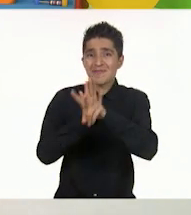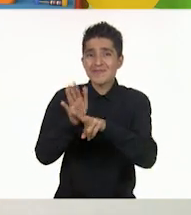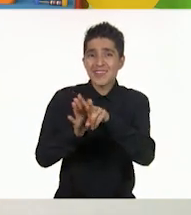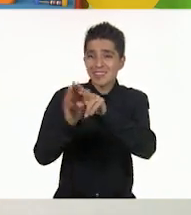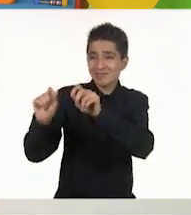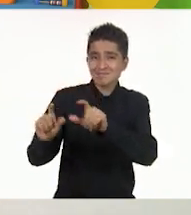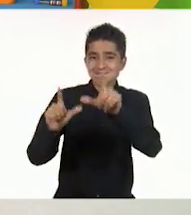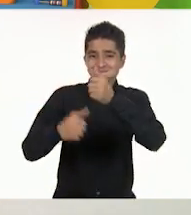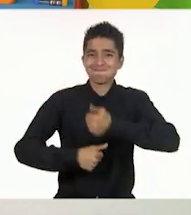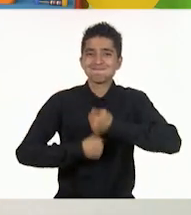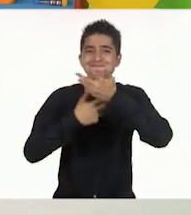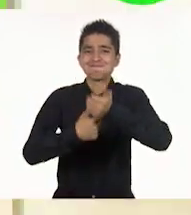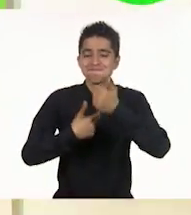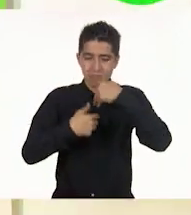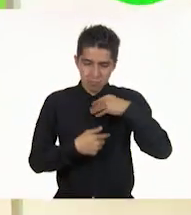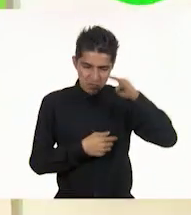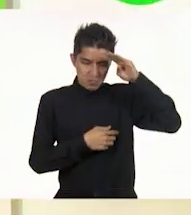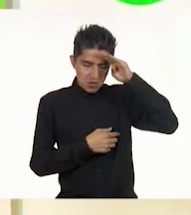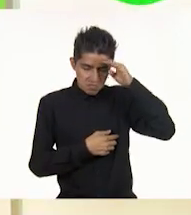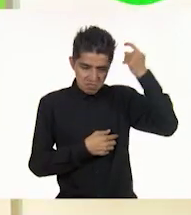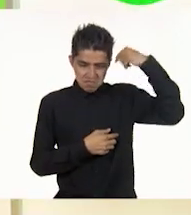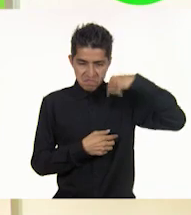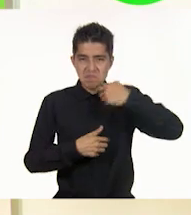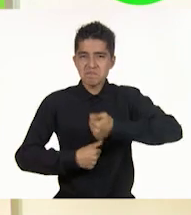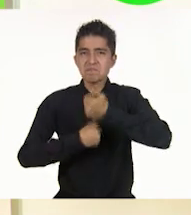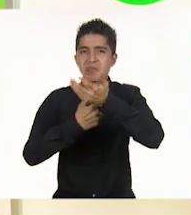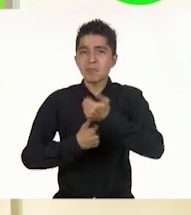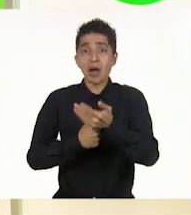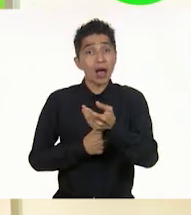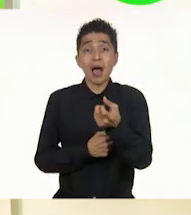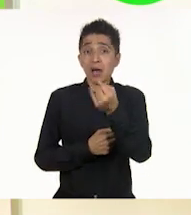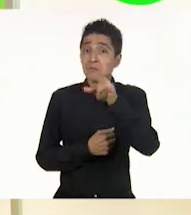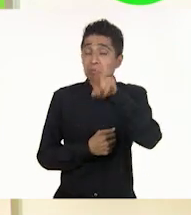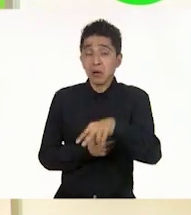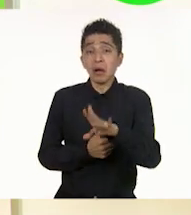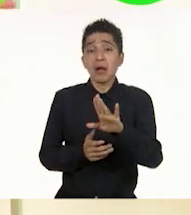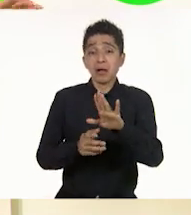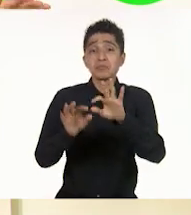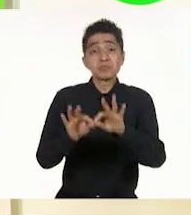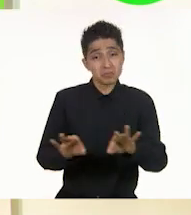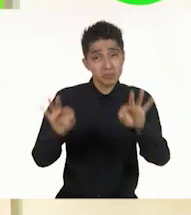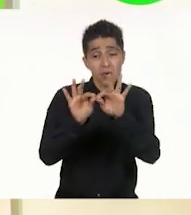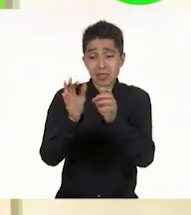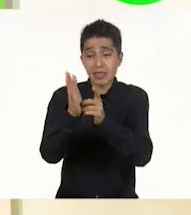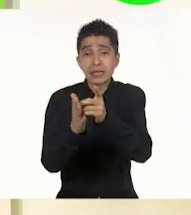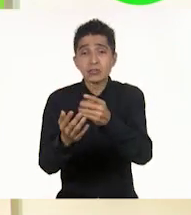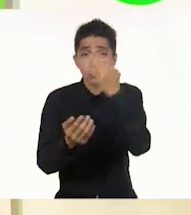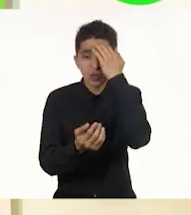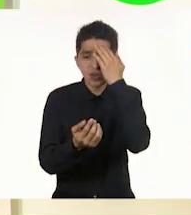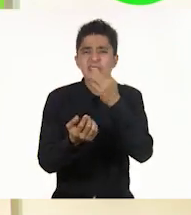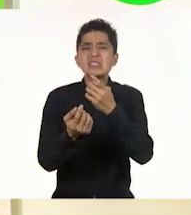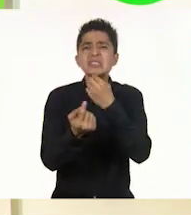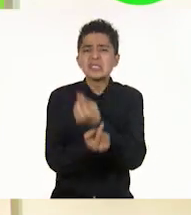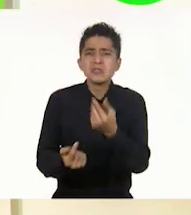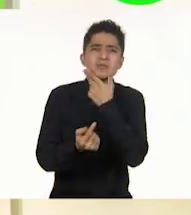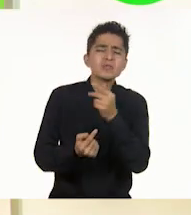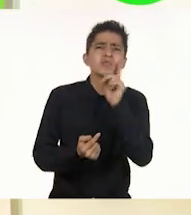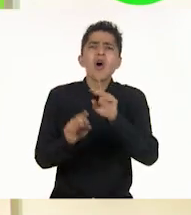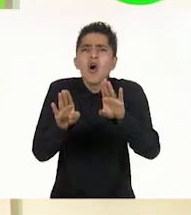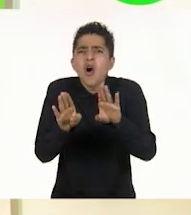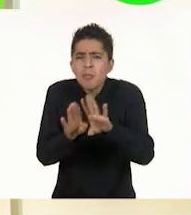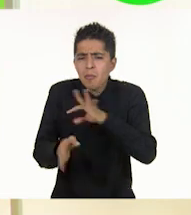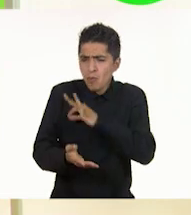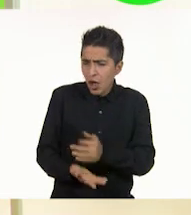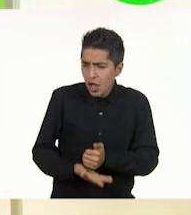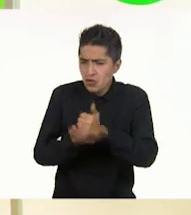expresaron lo que piensan. Así es. Es muy importante conocer los derechos de las niñas y niños y ver cómo podemos